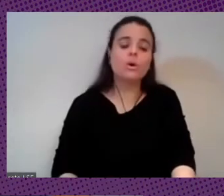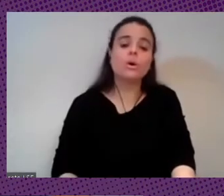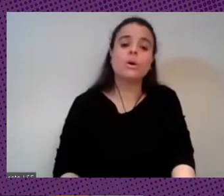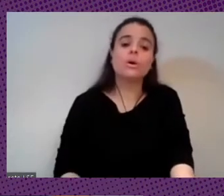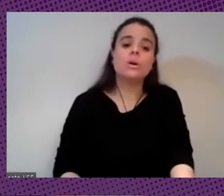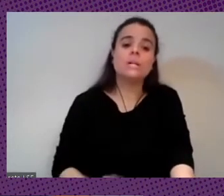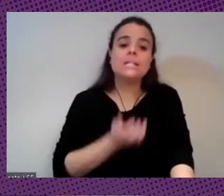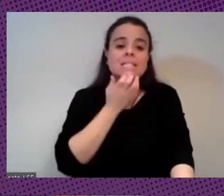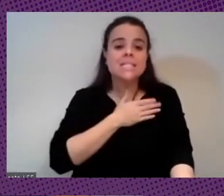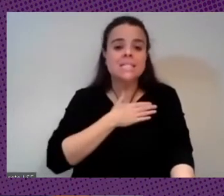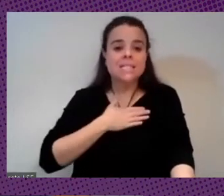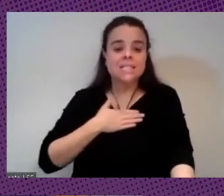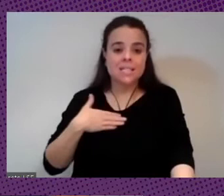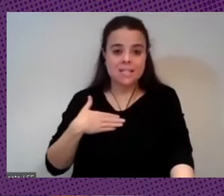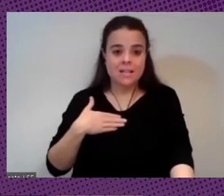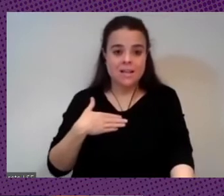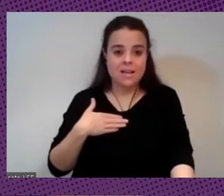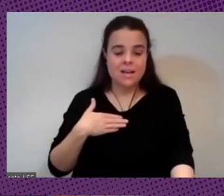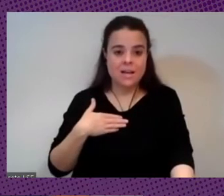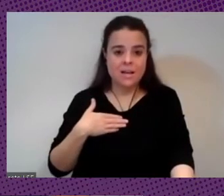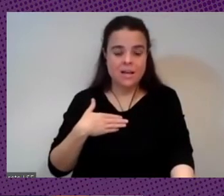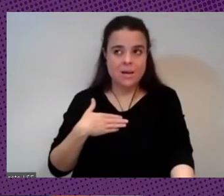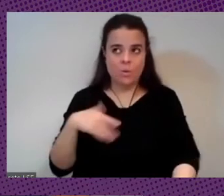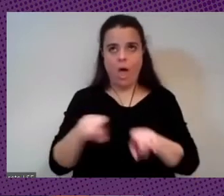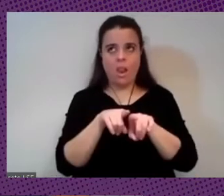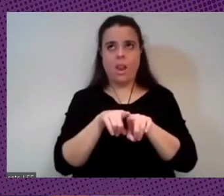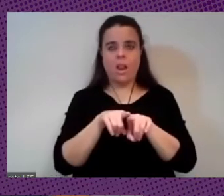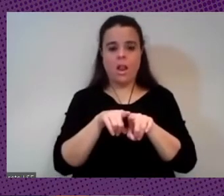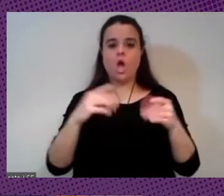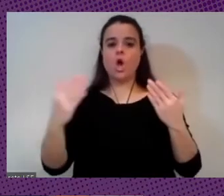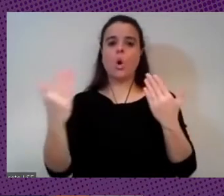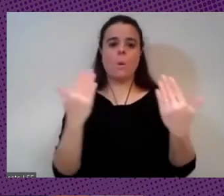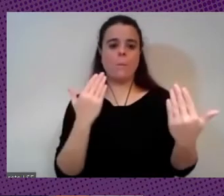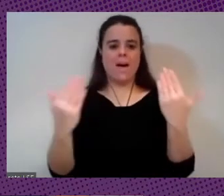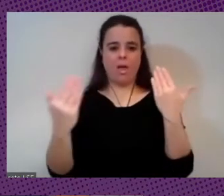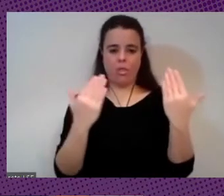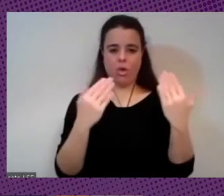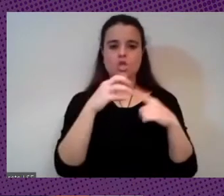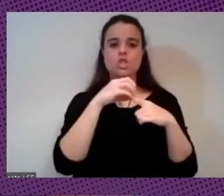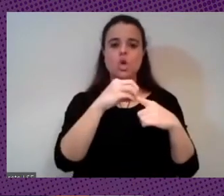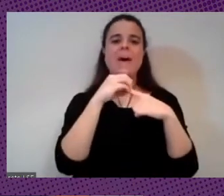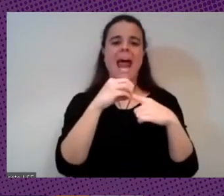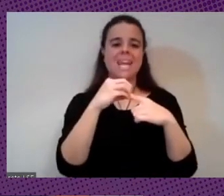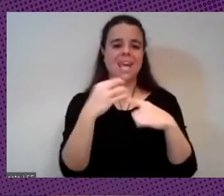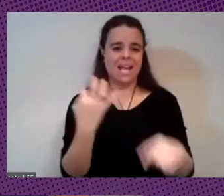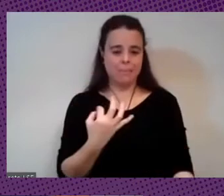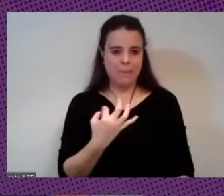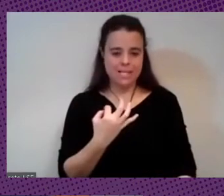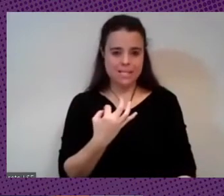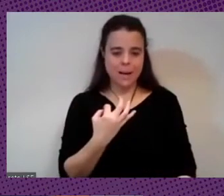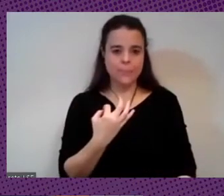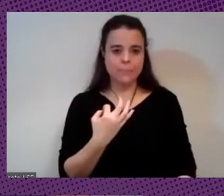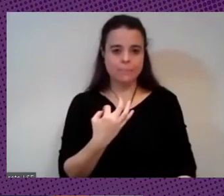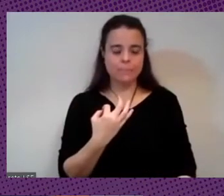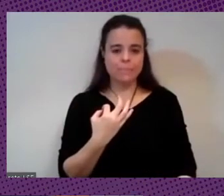hacer esta imagen para hacer una comparación con qué pasa con la soberanía por lo menos en